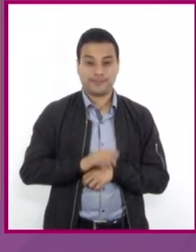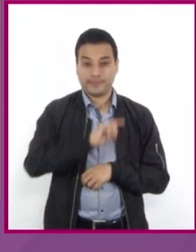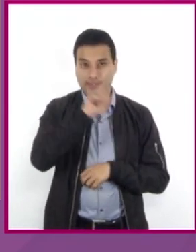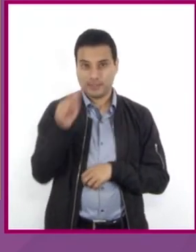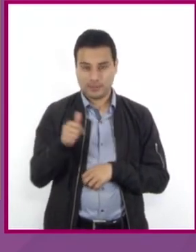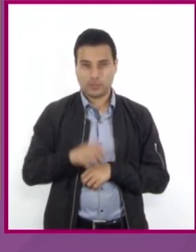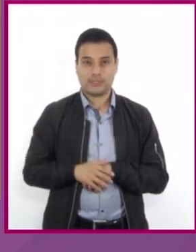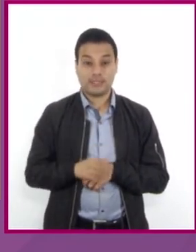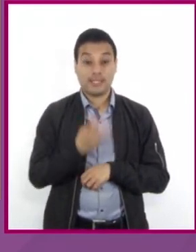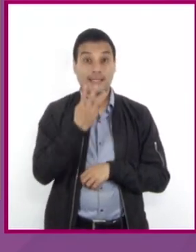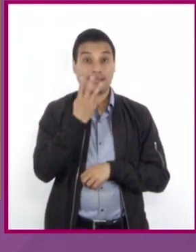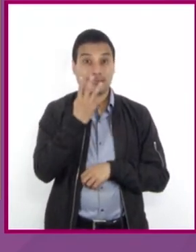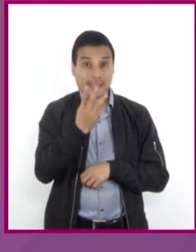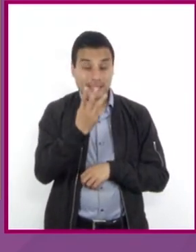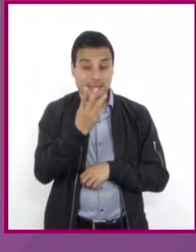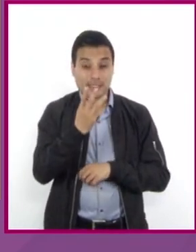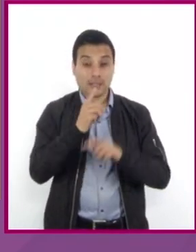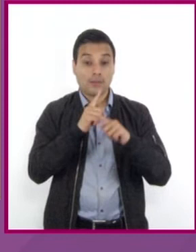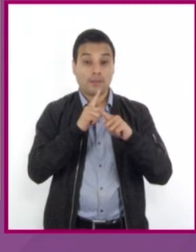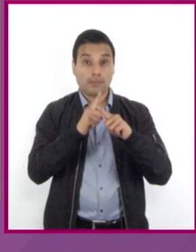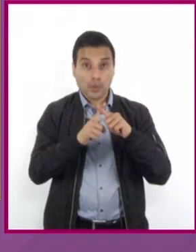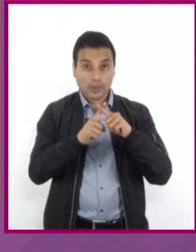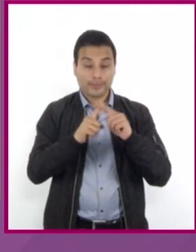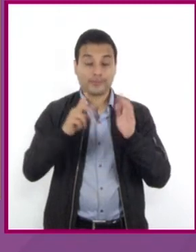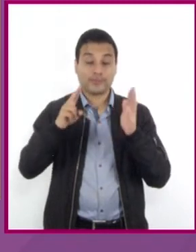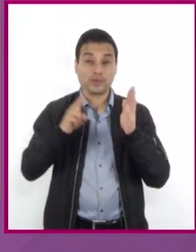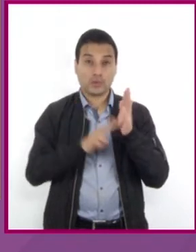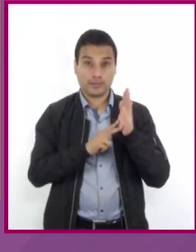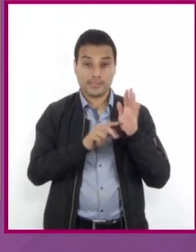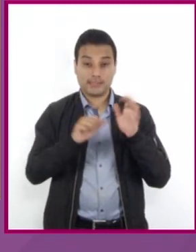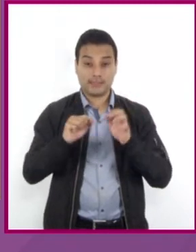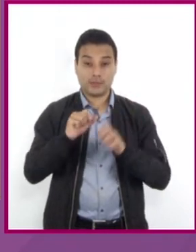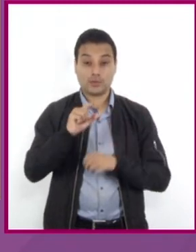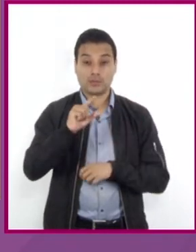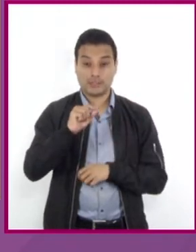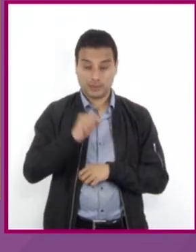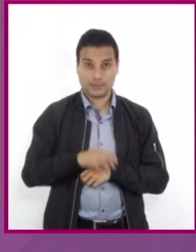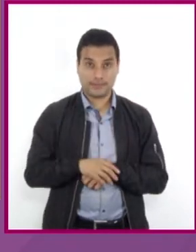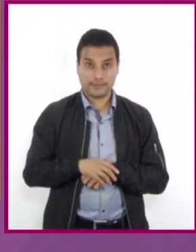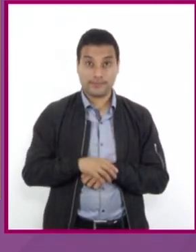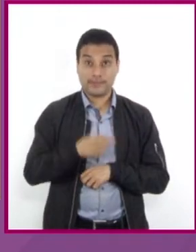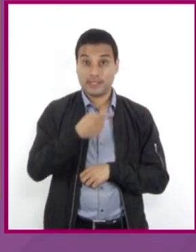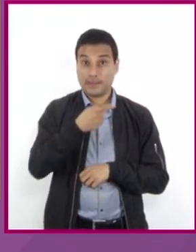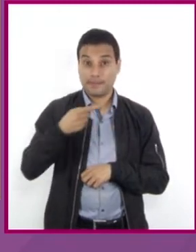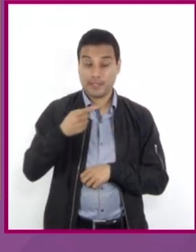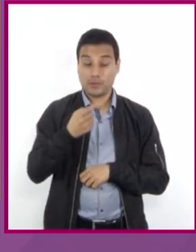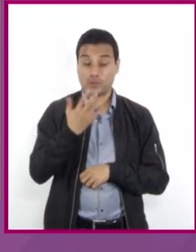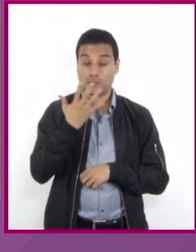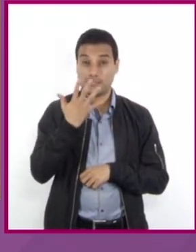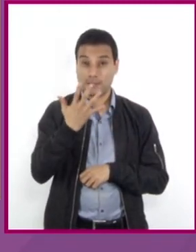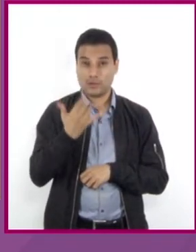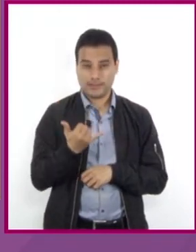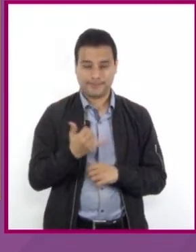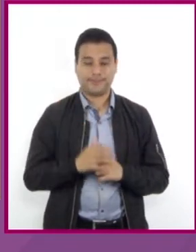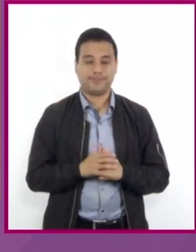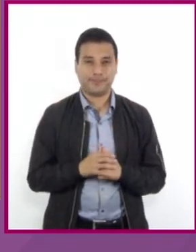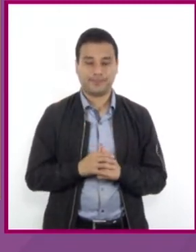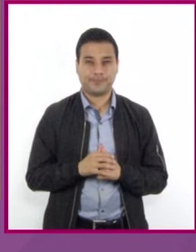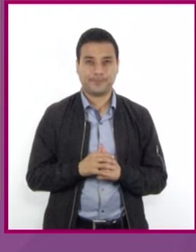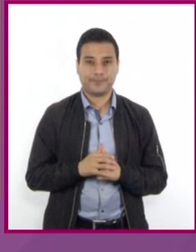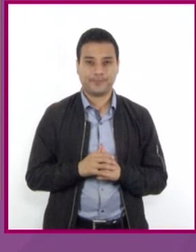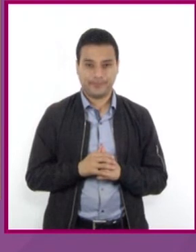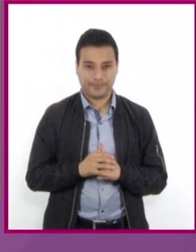del miembro derecho multiplicando el 3 por el binomio 2670 menos 5Y